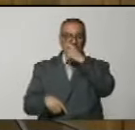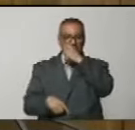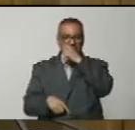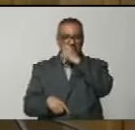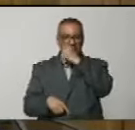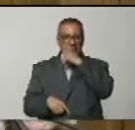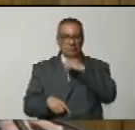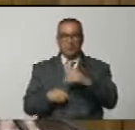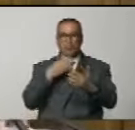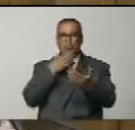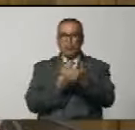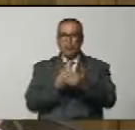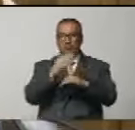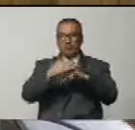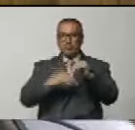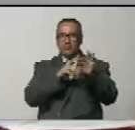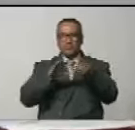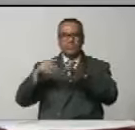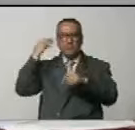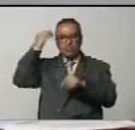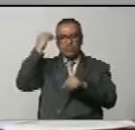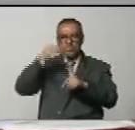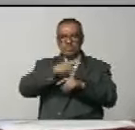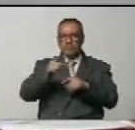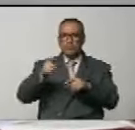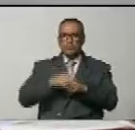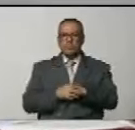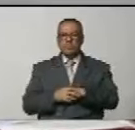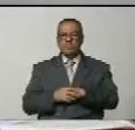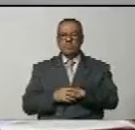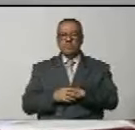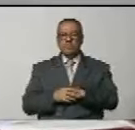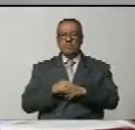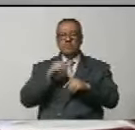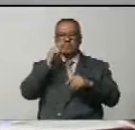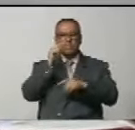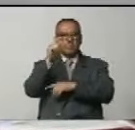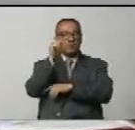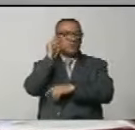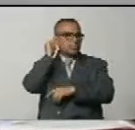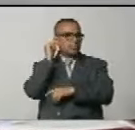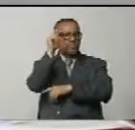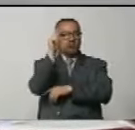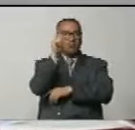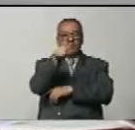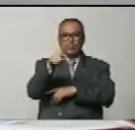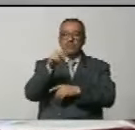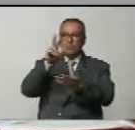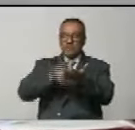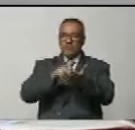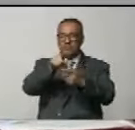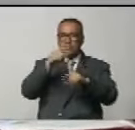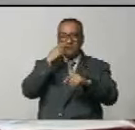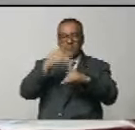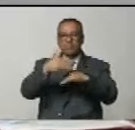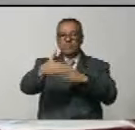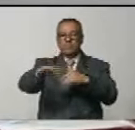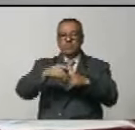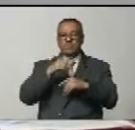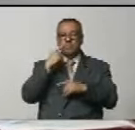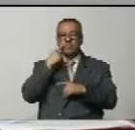presidente. Gracias, señor secretario. En consideración, las honorables diputadas y los honorables diputados que estén a favor de aprobar el acta